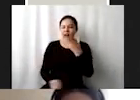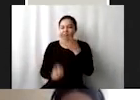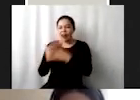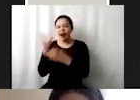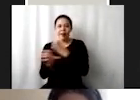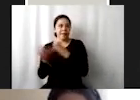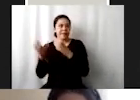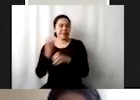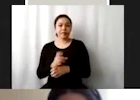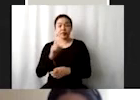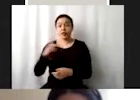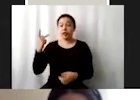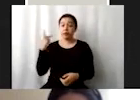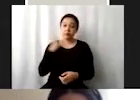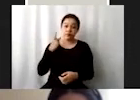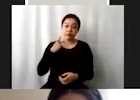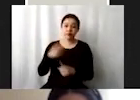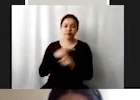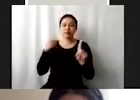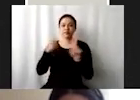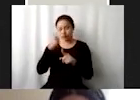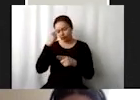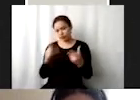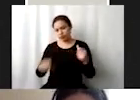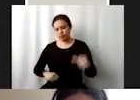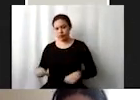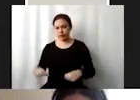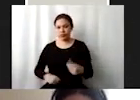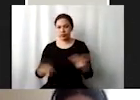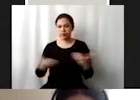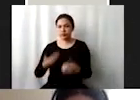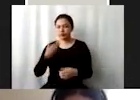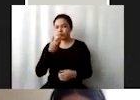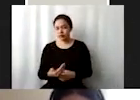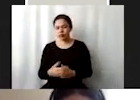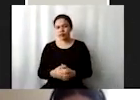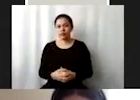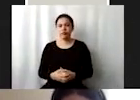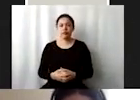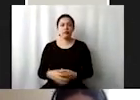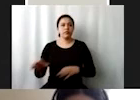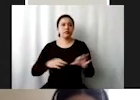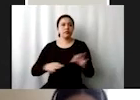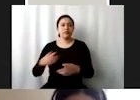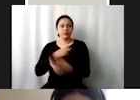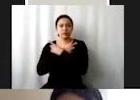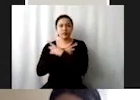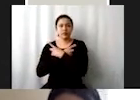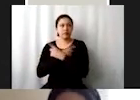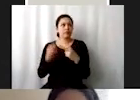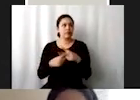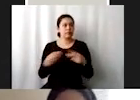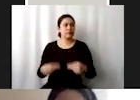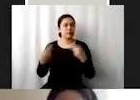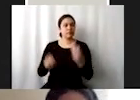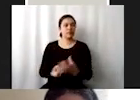políticas que se orienten a actividades productivas creando puestos de trabajo decentes de emprendimiento creatividad e